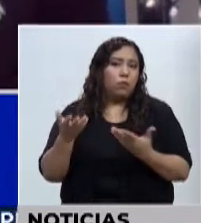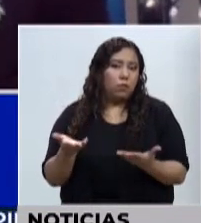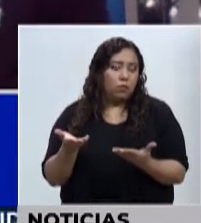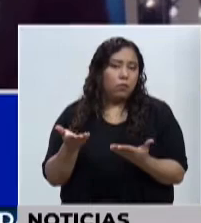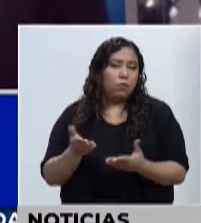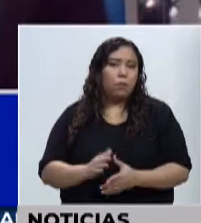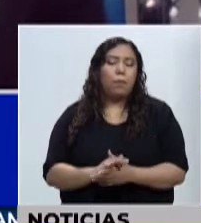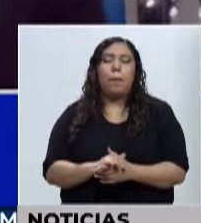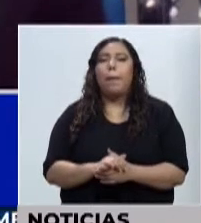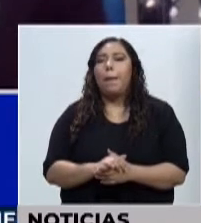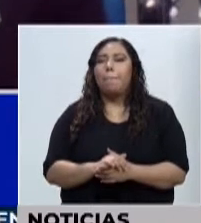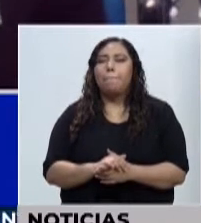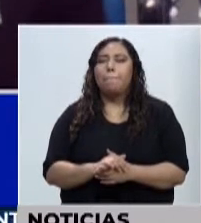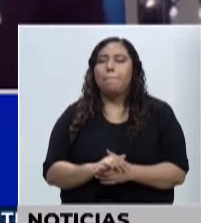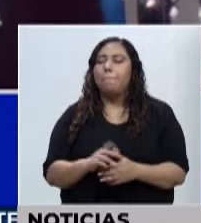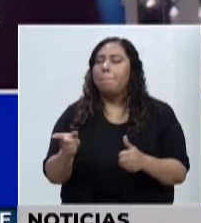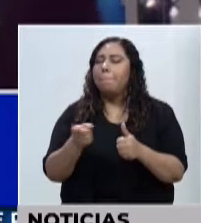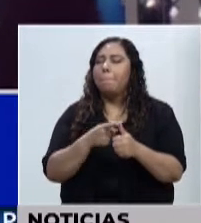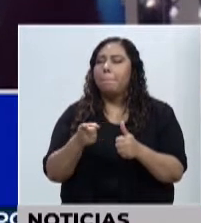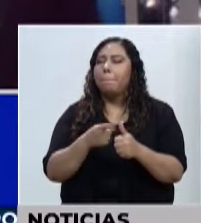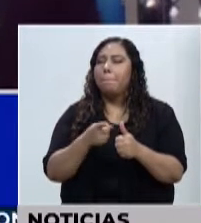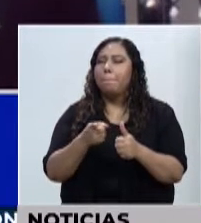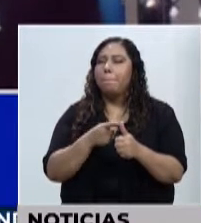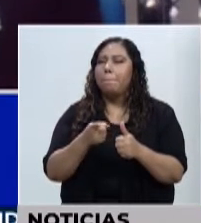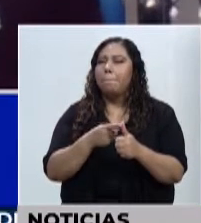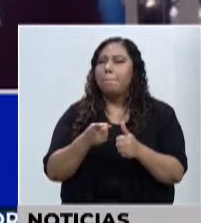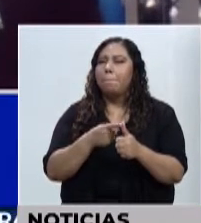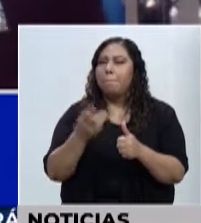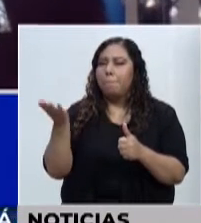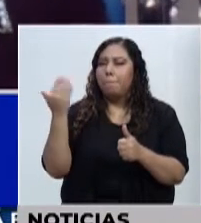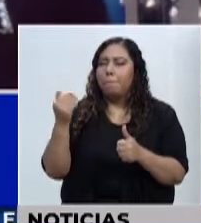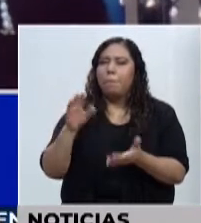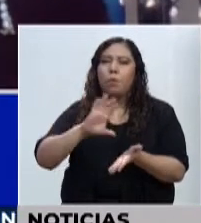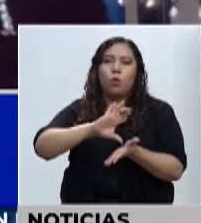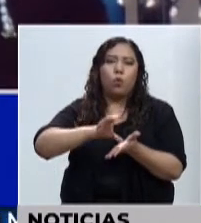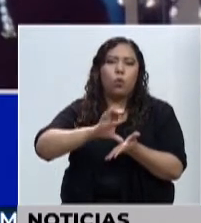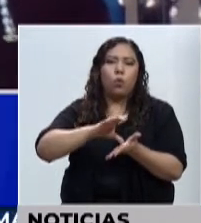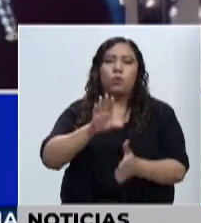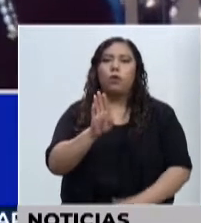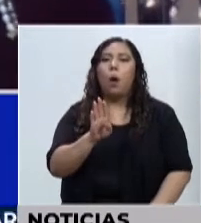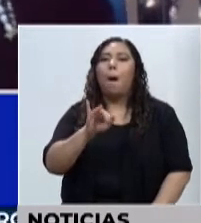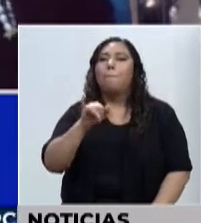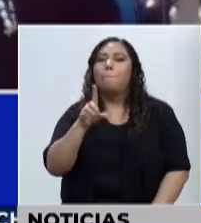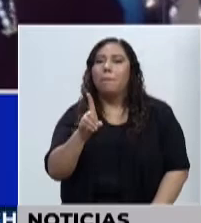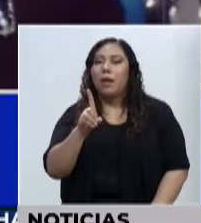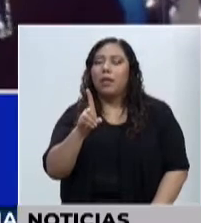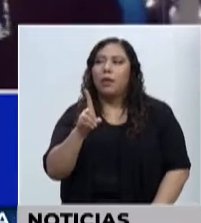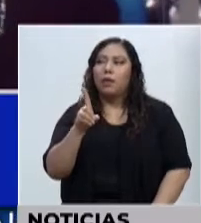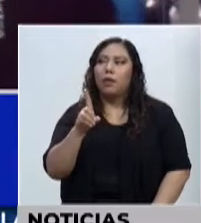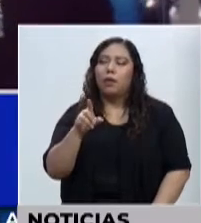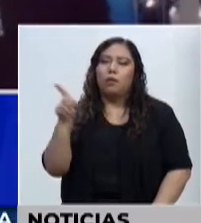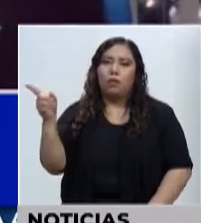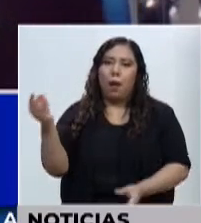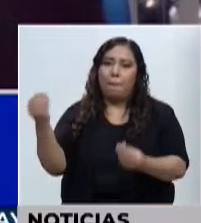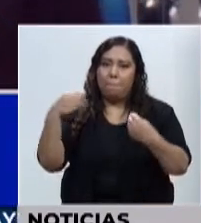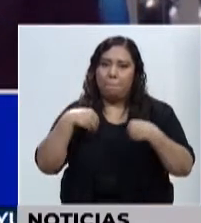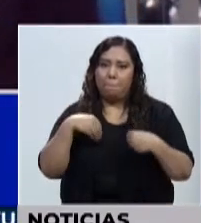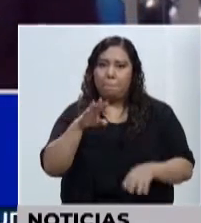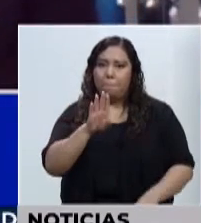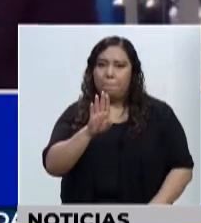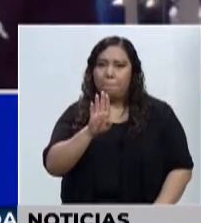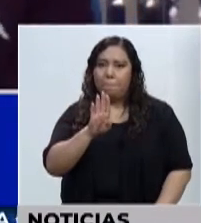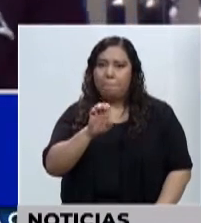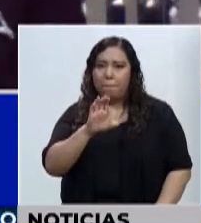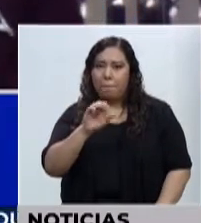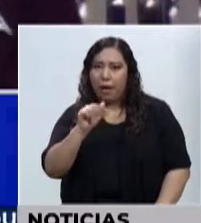iniciamos lo primerito que hicimos fue hacer un curso con el BID, que logramos que nos dieran las becas para... No